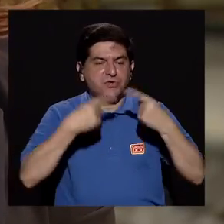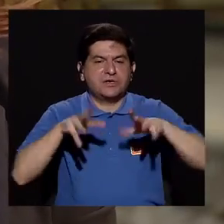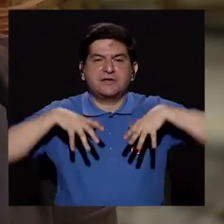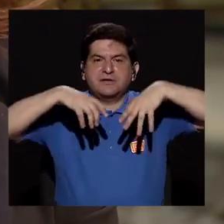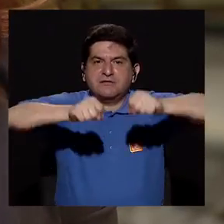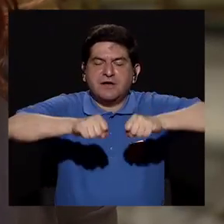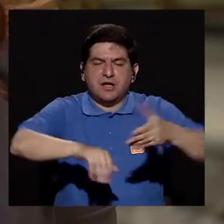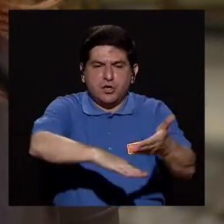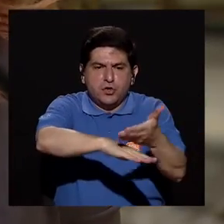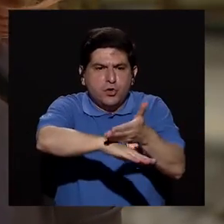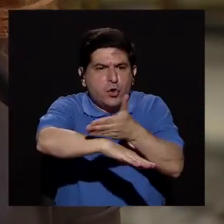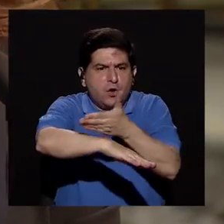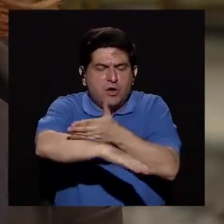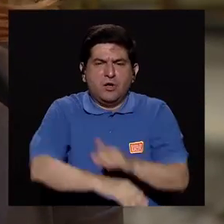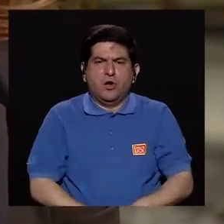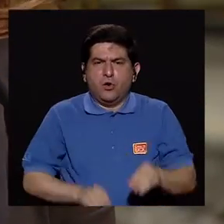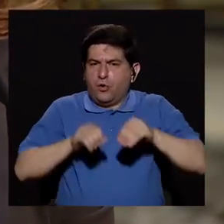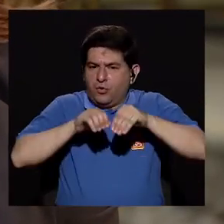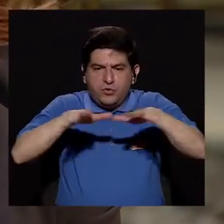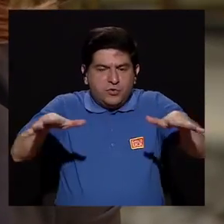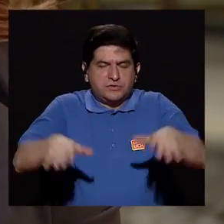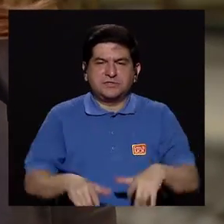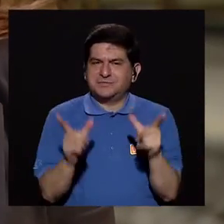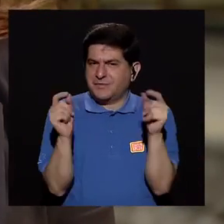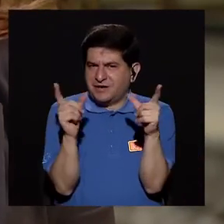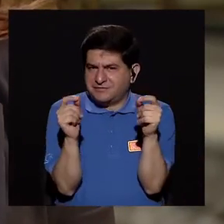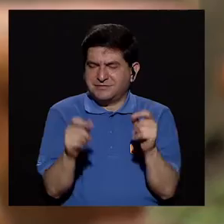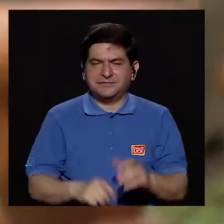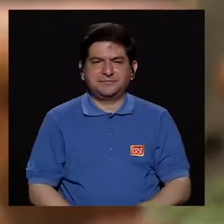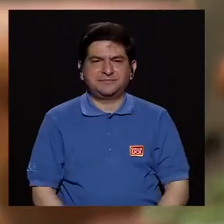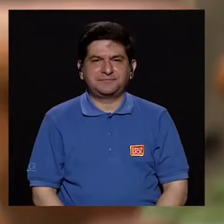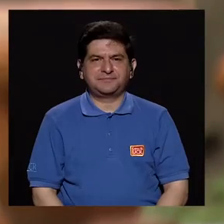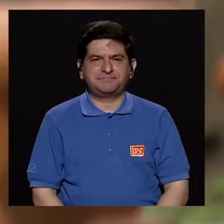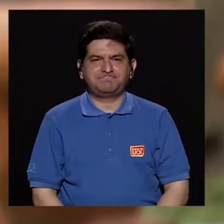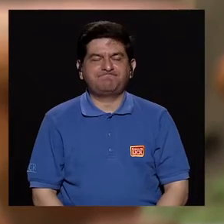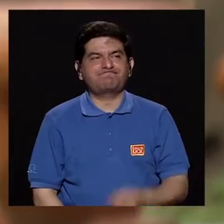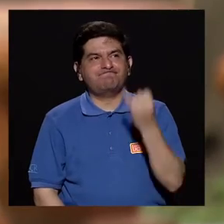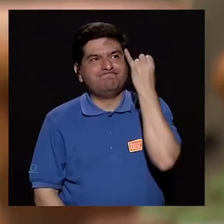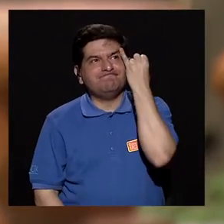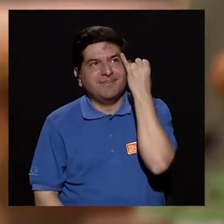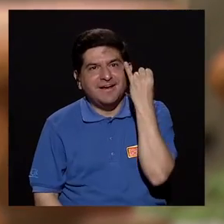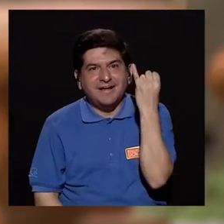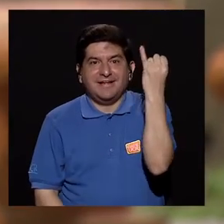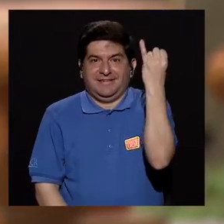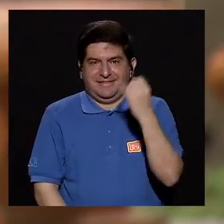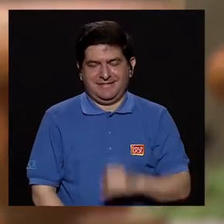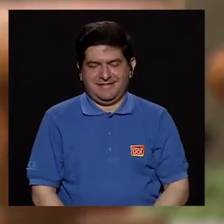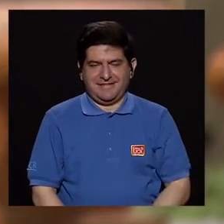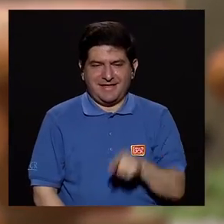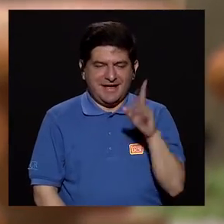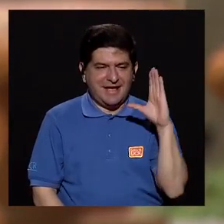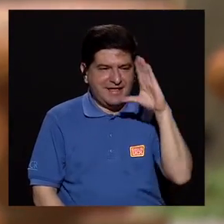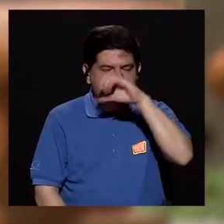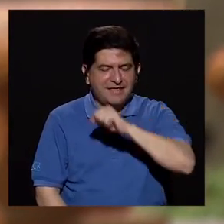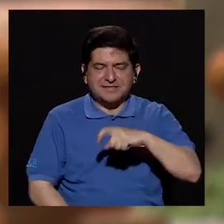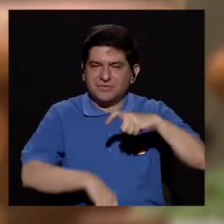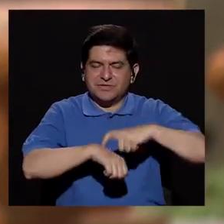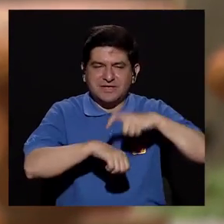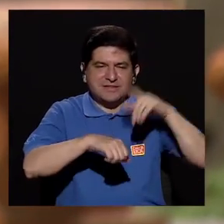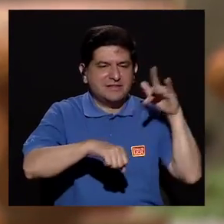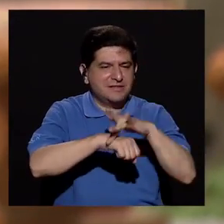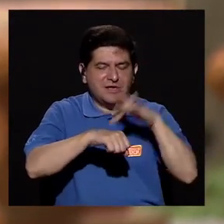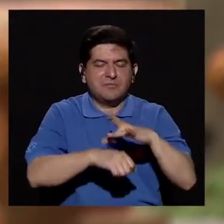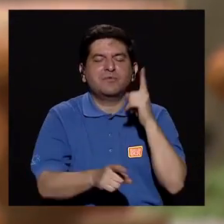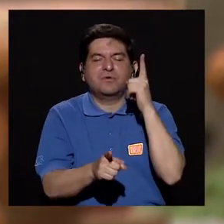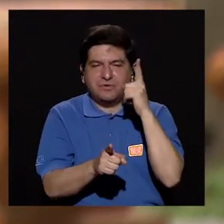a consulta para que no avance y no se haga metástasis, como usted mencionaba? La idea de la detección temprana